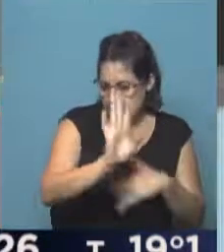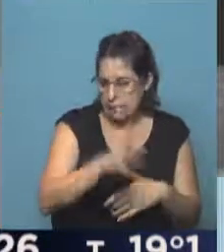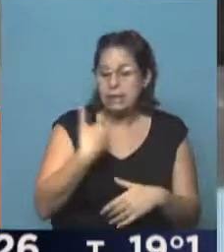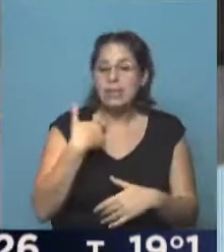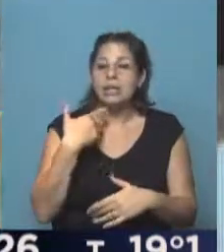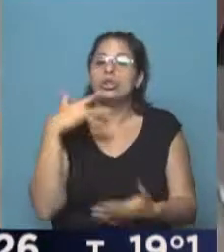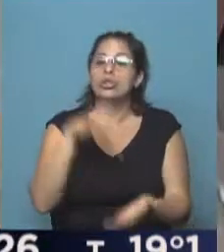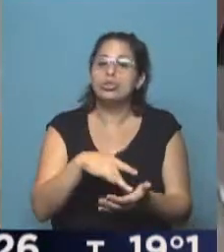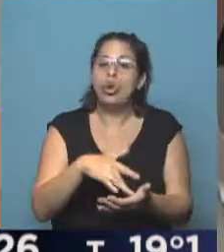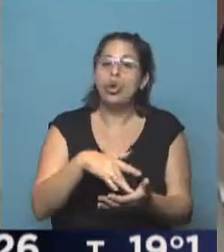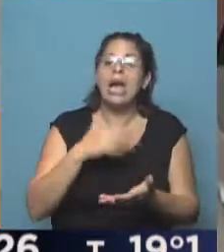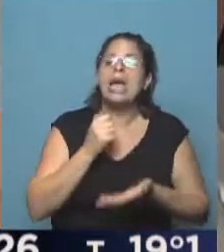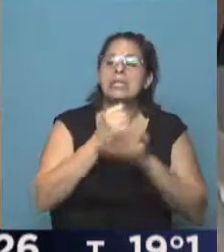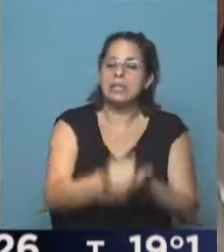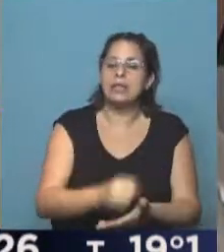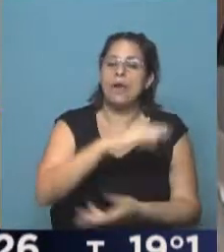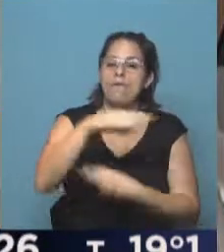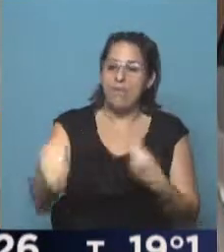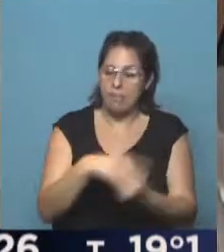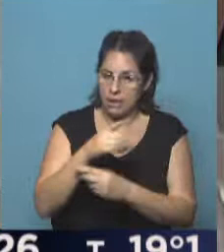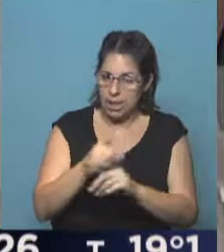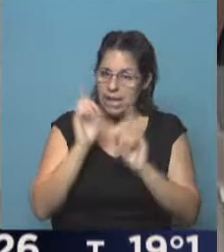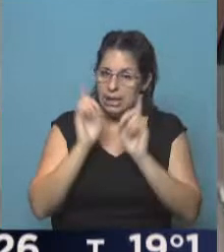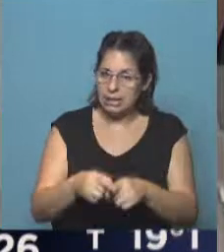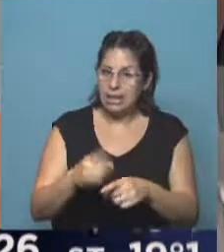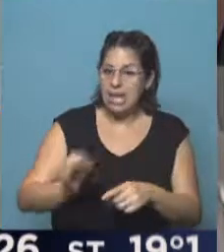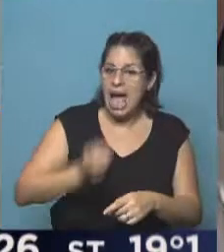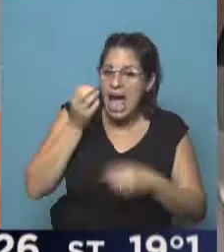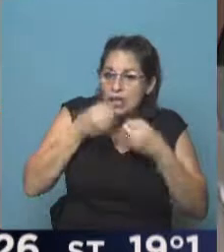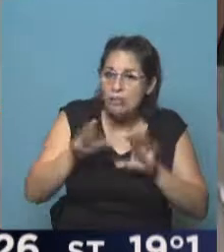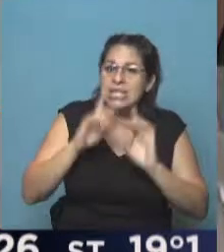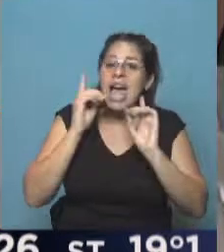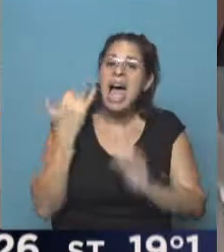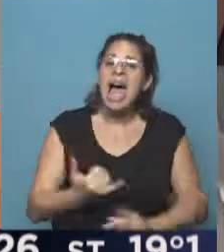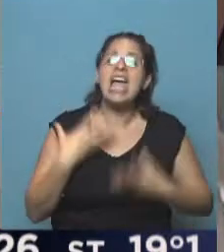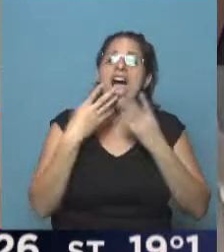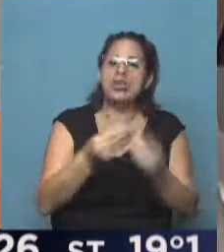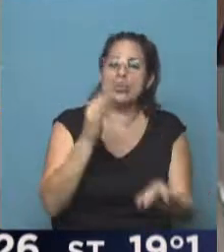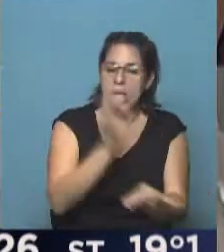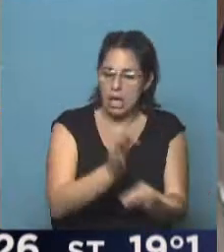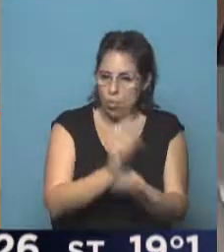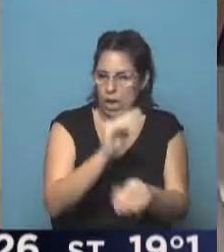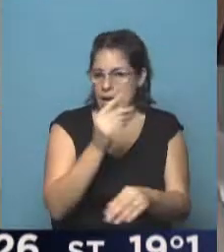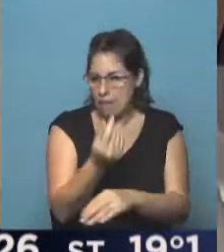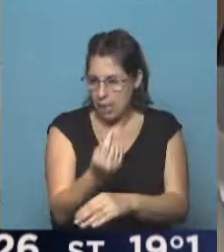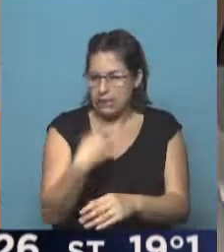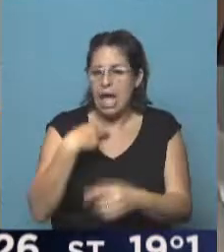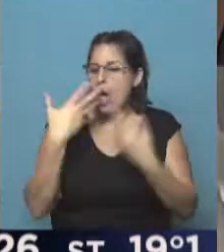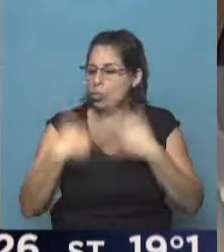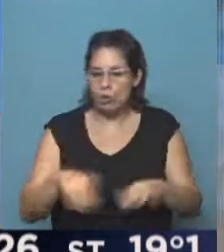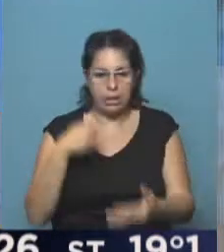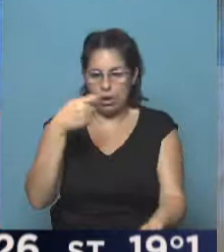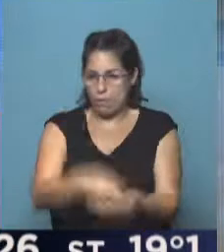acceden a las asignaciones familiares. Y no solo eso, sino que a principio de año hay una ayuda escolar. Entonces eso se paga de forma automática,